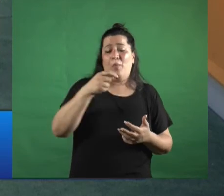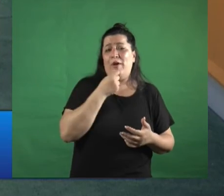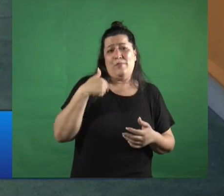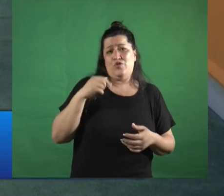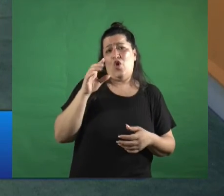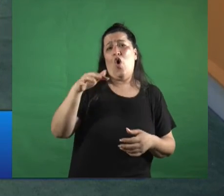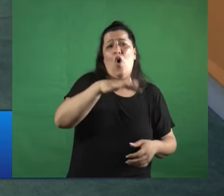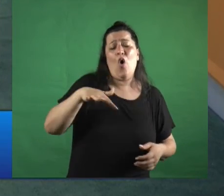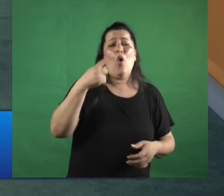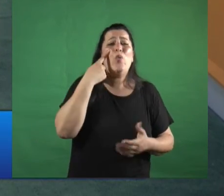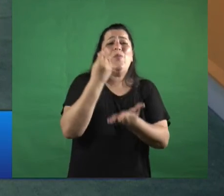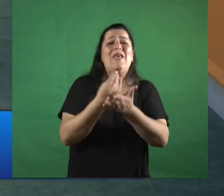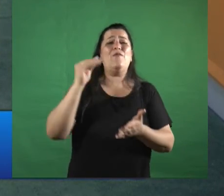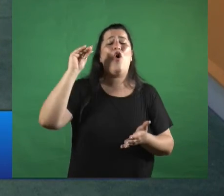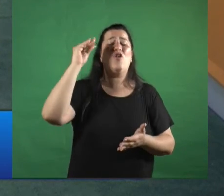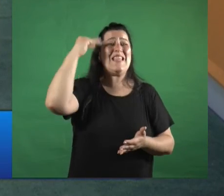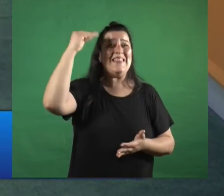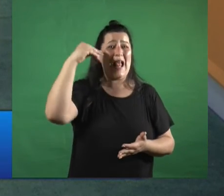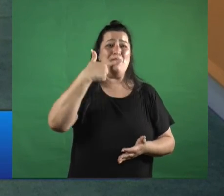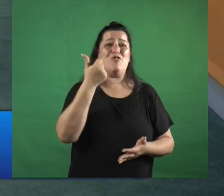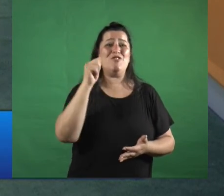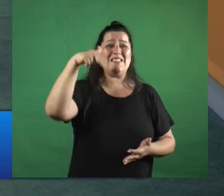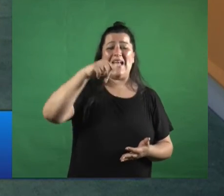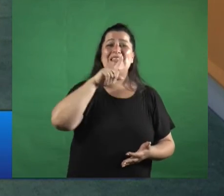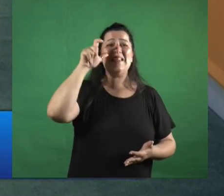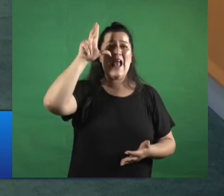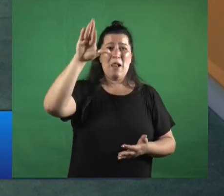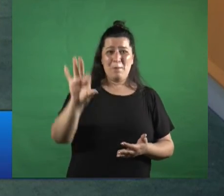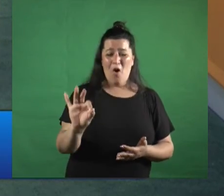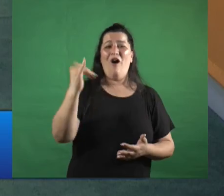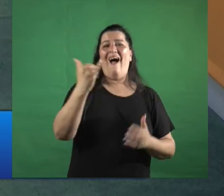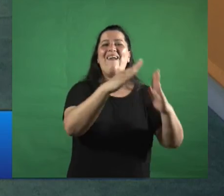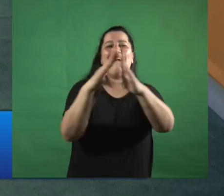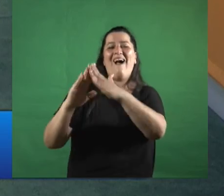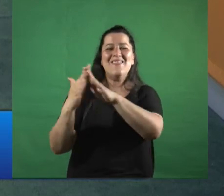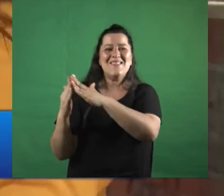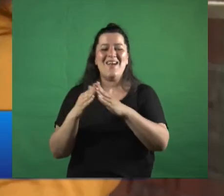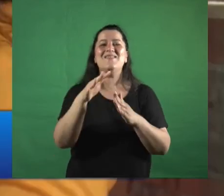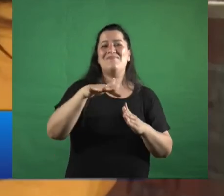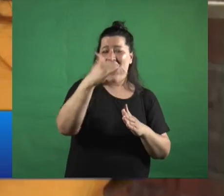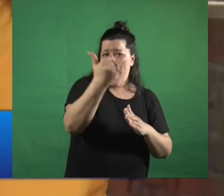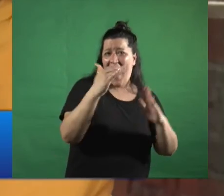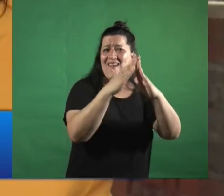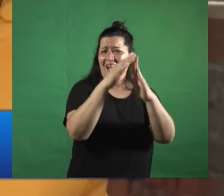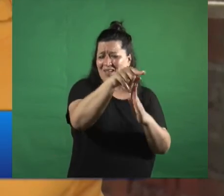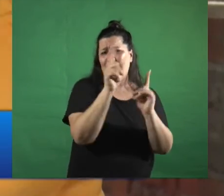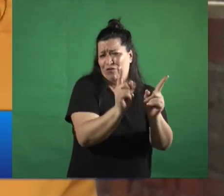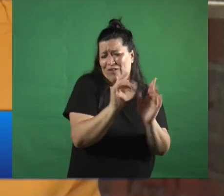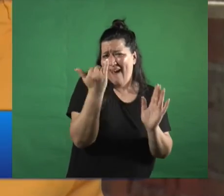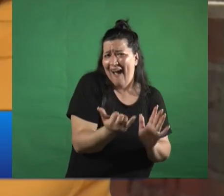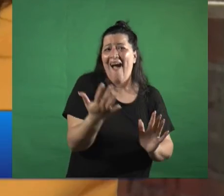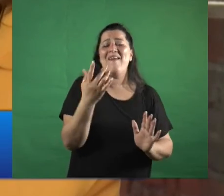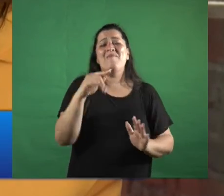Telmo recorro a San Telmo y la casita la casa mínima está está ahí presente pero